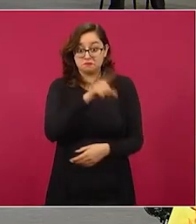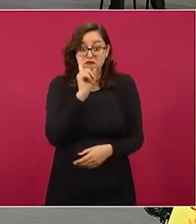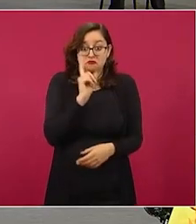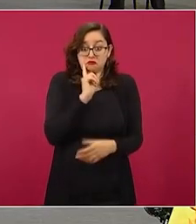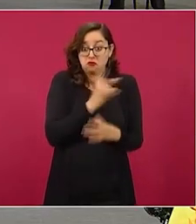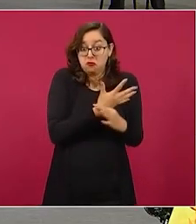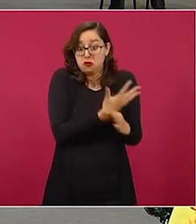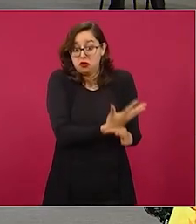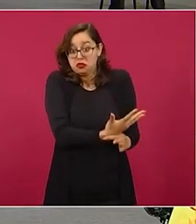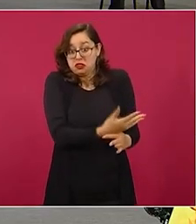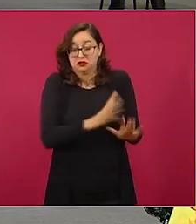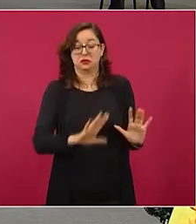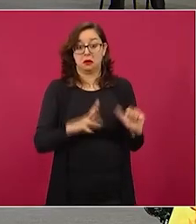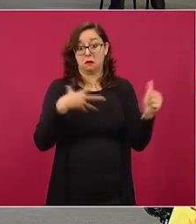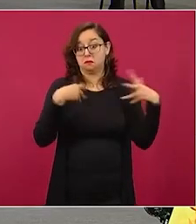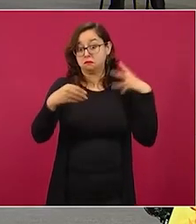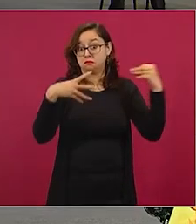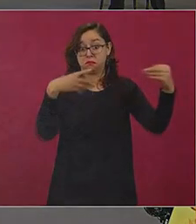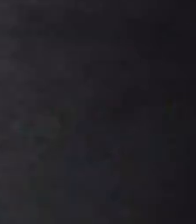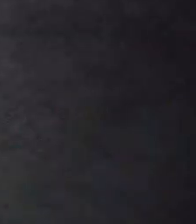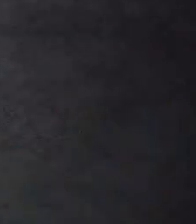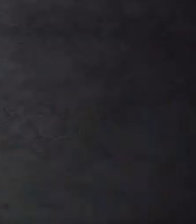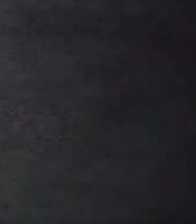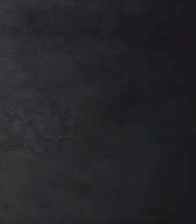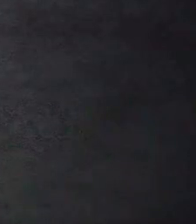muchos contagios el año pasado.